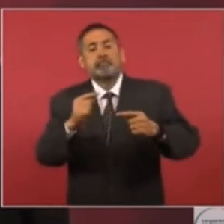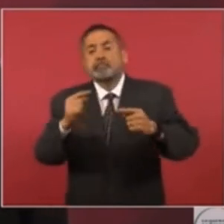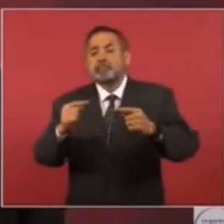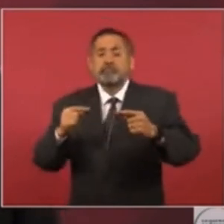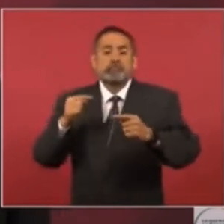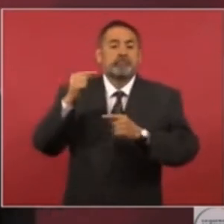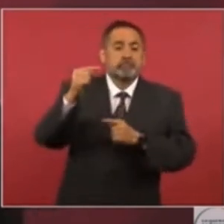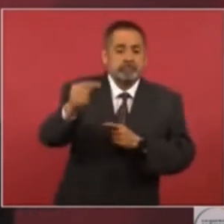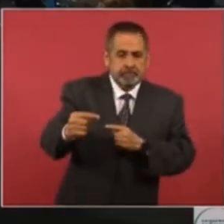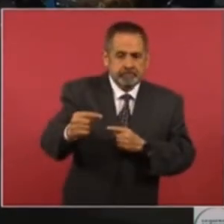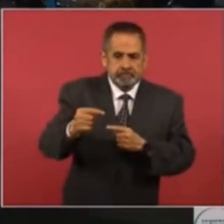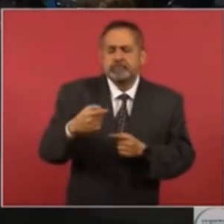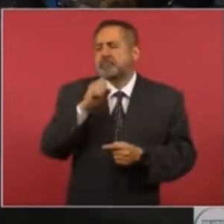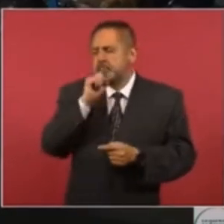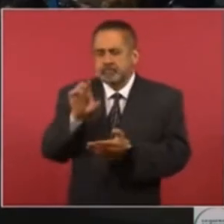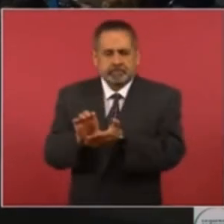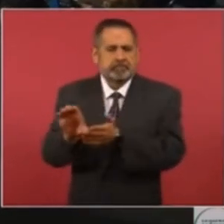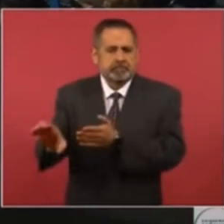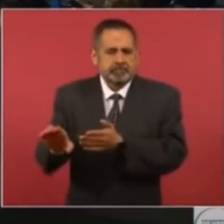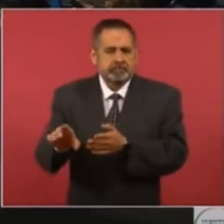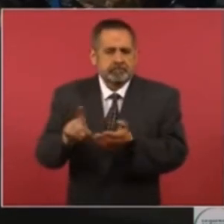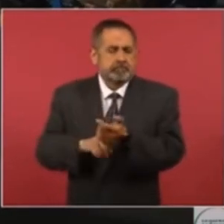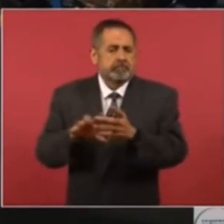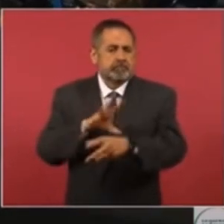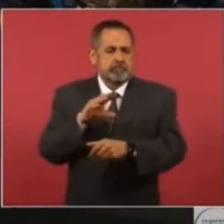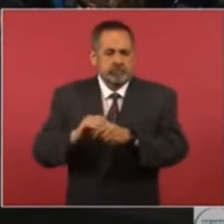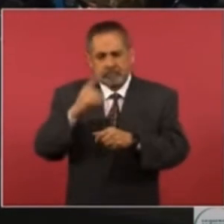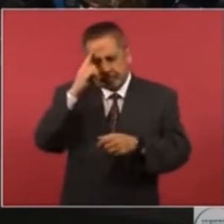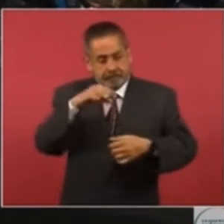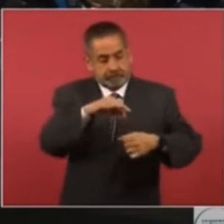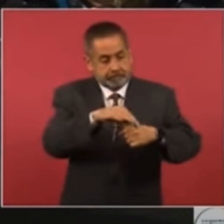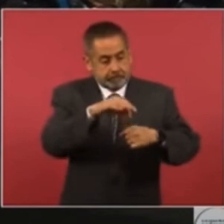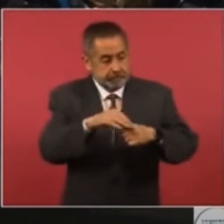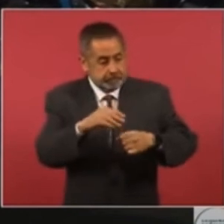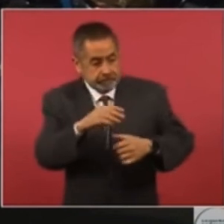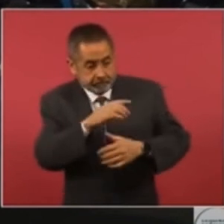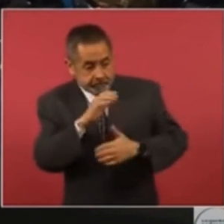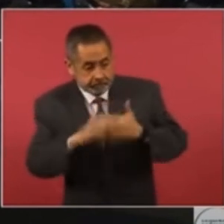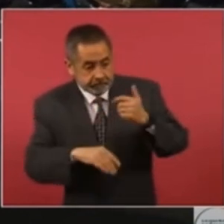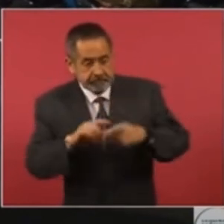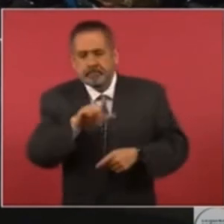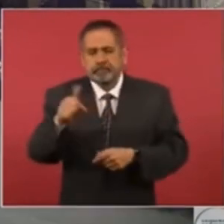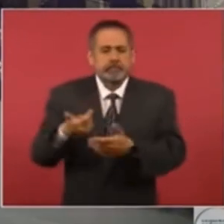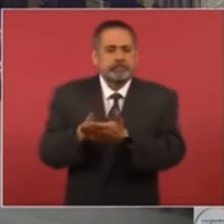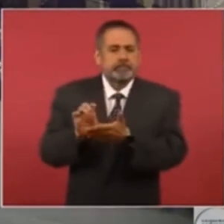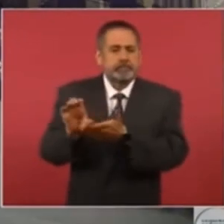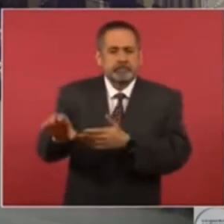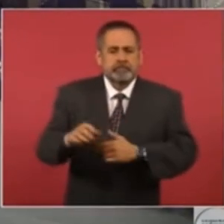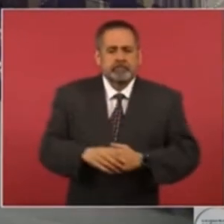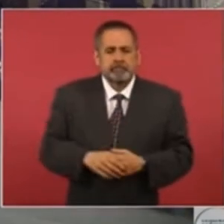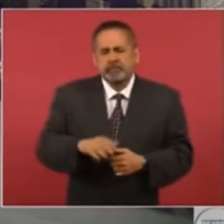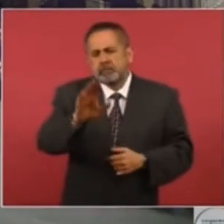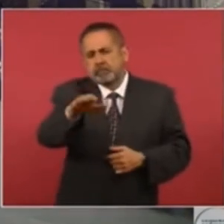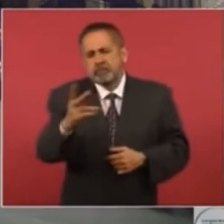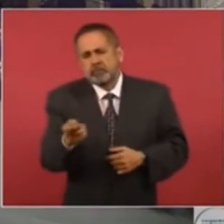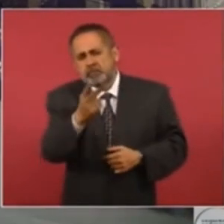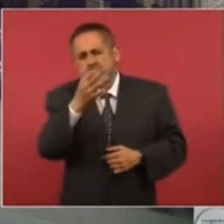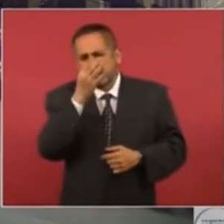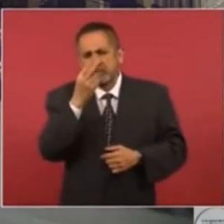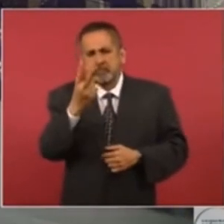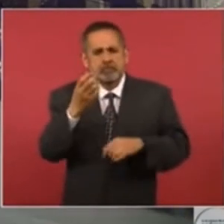alcance a pasar la elección. Sí. Presidente, ¿solamente serían estas dos entidades? Sí.